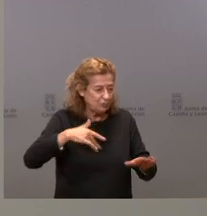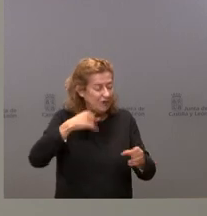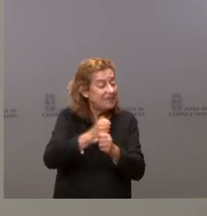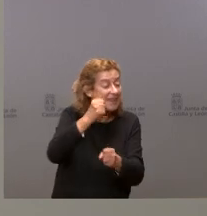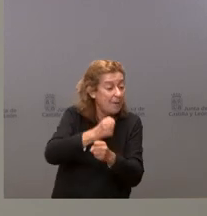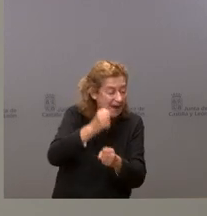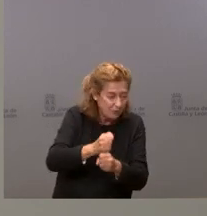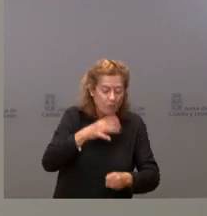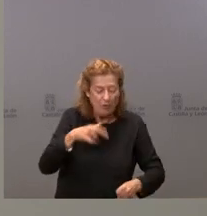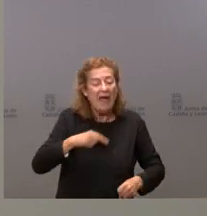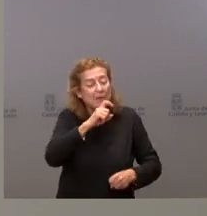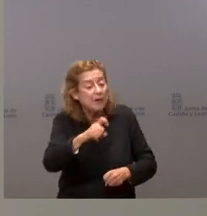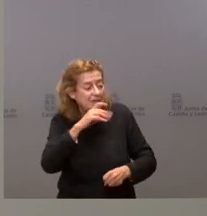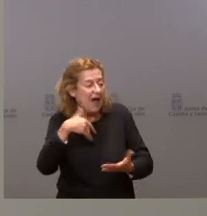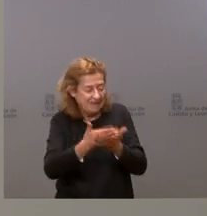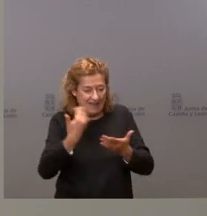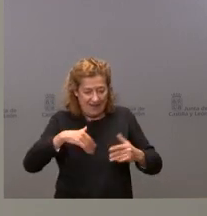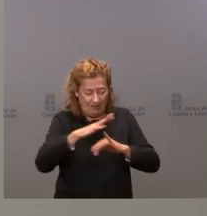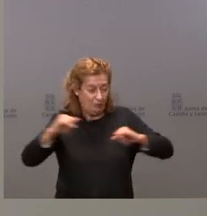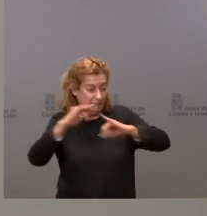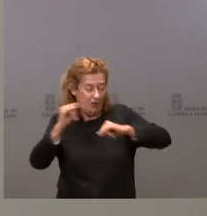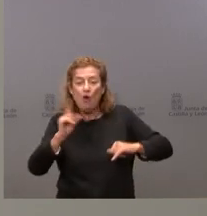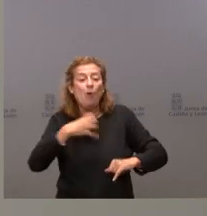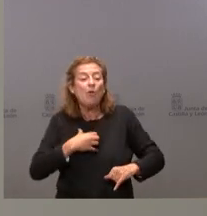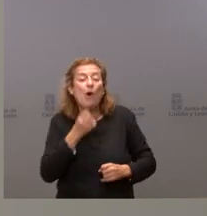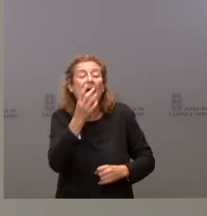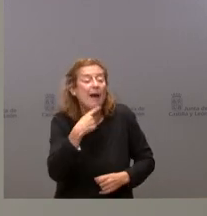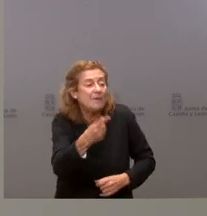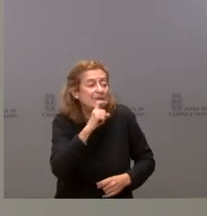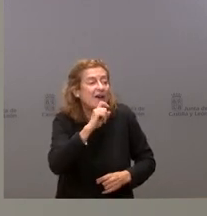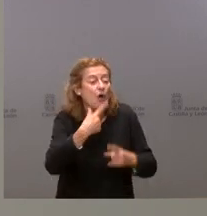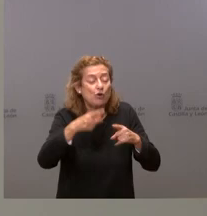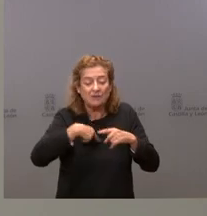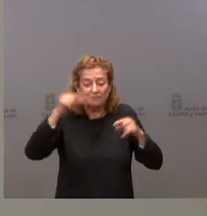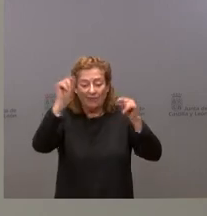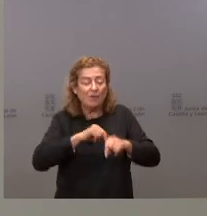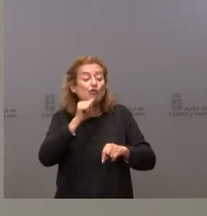a medida que estén consolidadas, no anunciar cosas que no estén con un documento firmado.